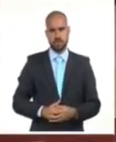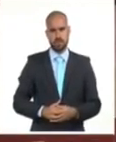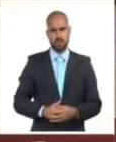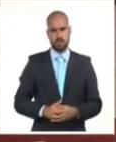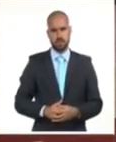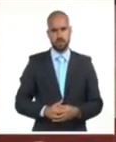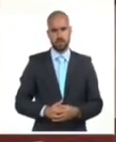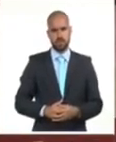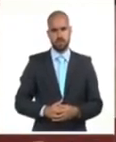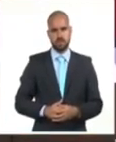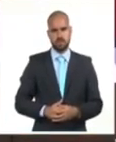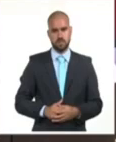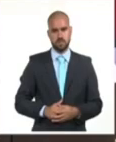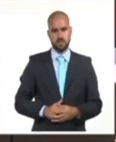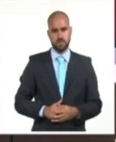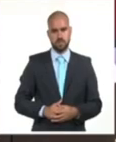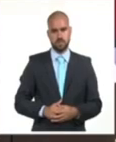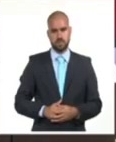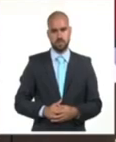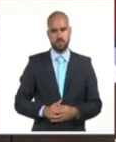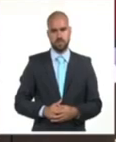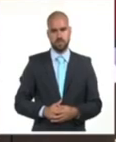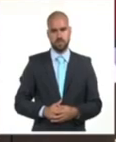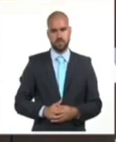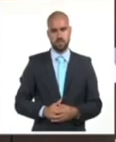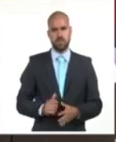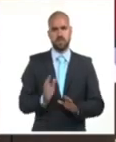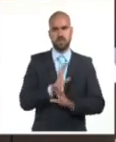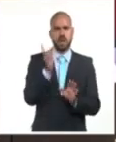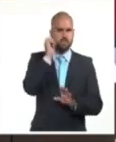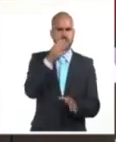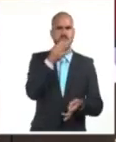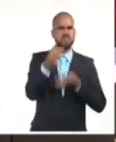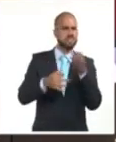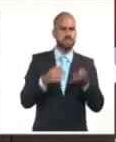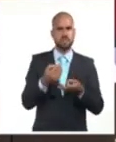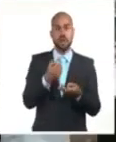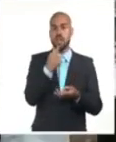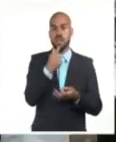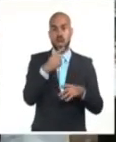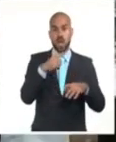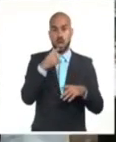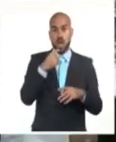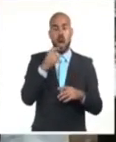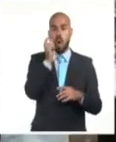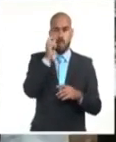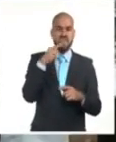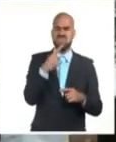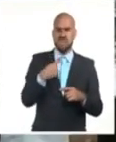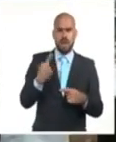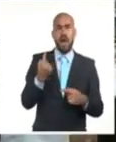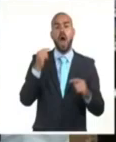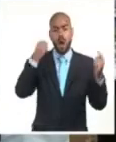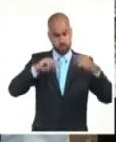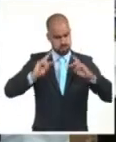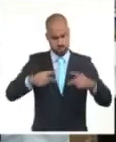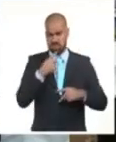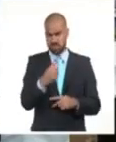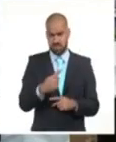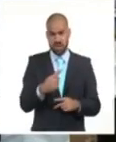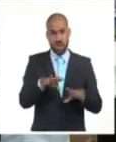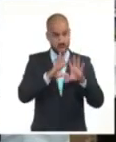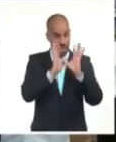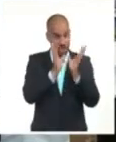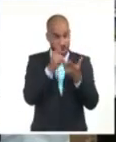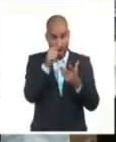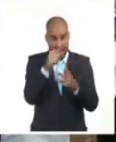reafirmo hoy que la visión del sistema de recursos naturales y medio ambiente apunta a esa